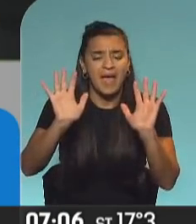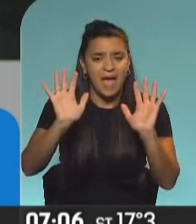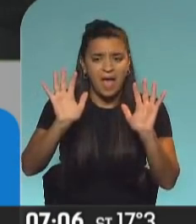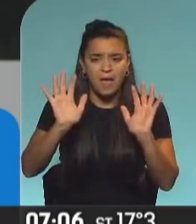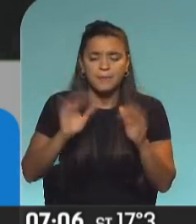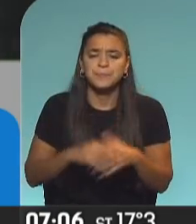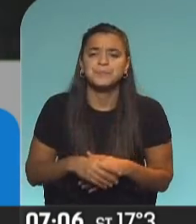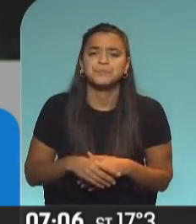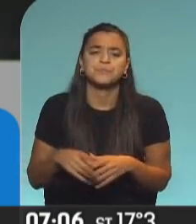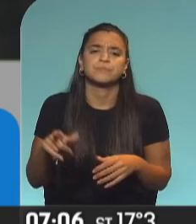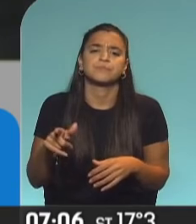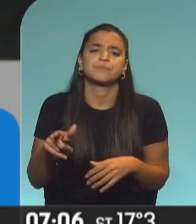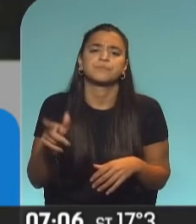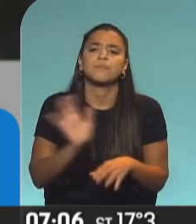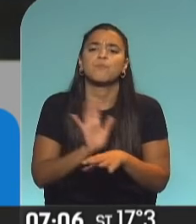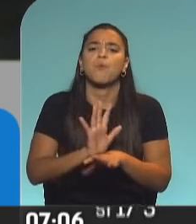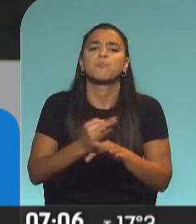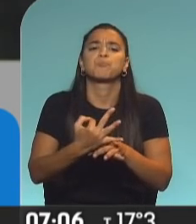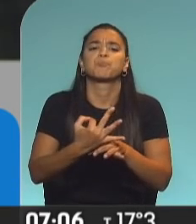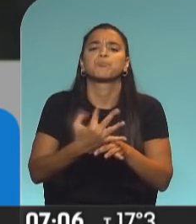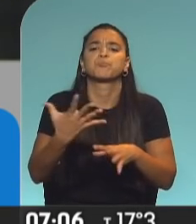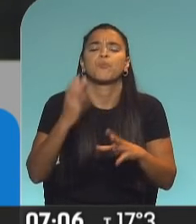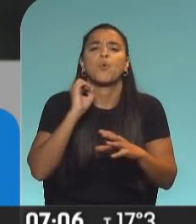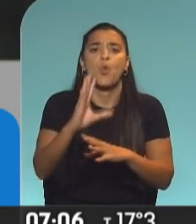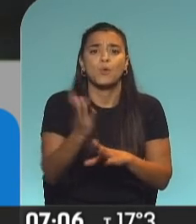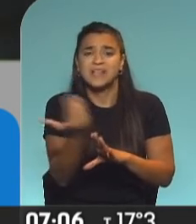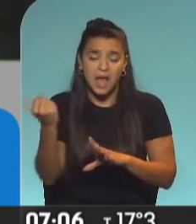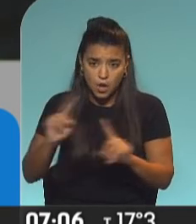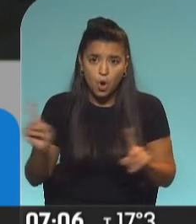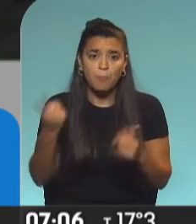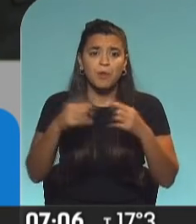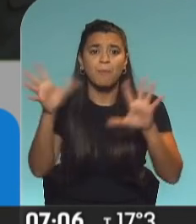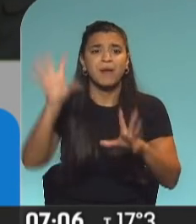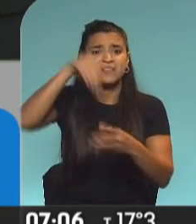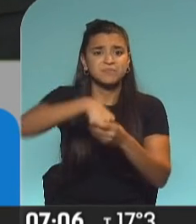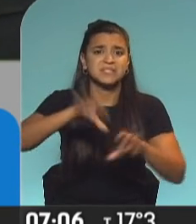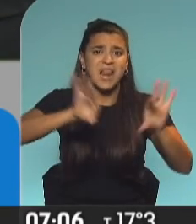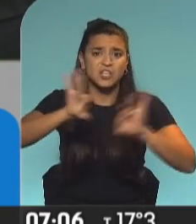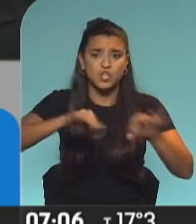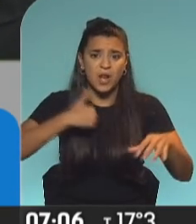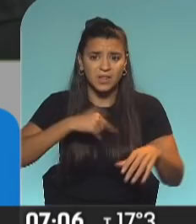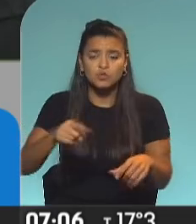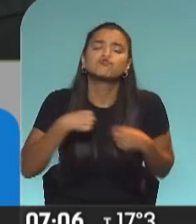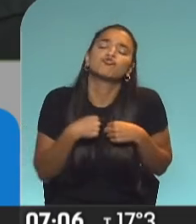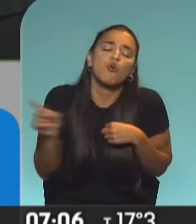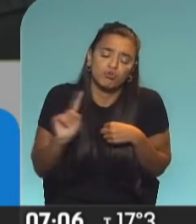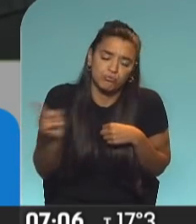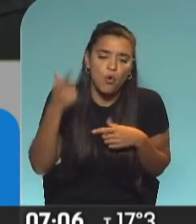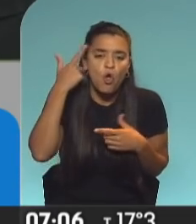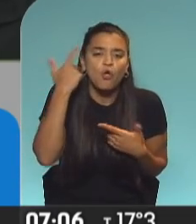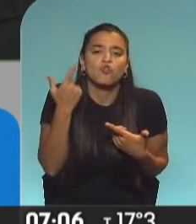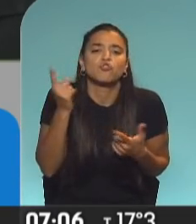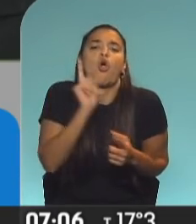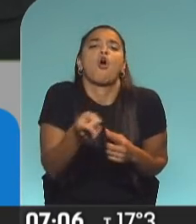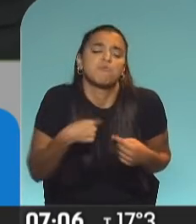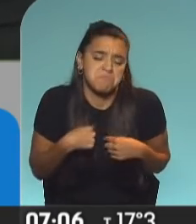digamos, sacarle el profesionalismo respecto de su club, pero sí que no tenga participación en la selección argentina. No soy quien para juzgar respecto,